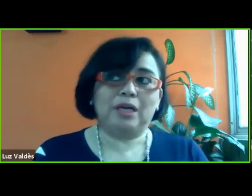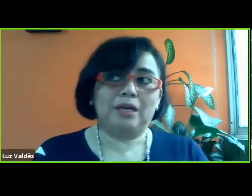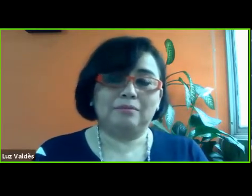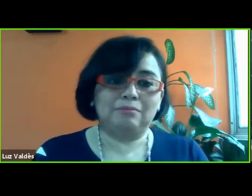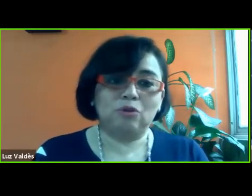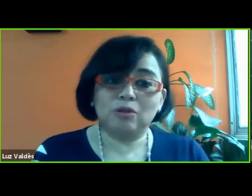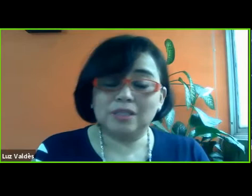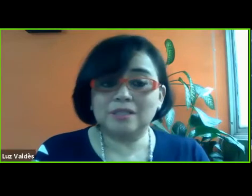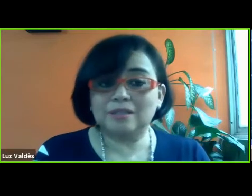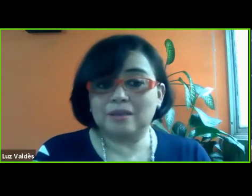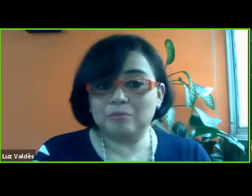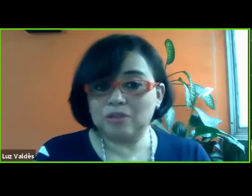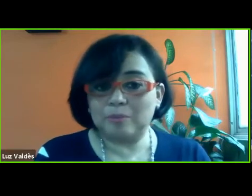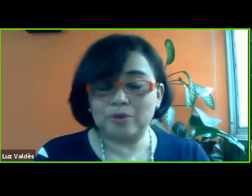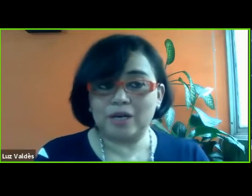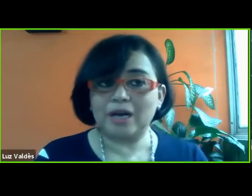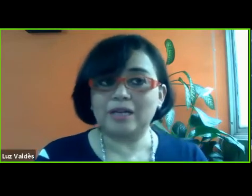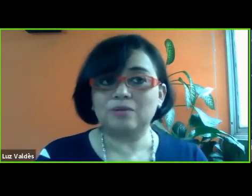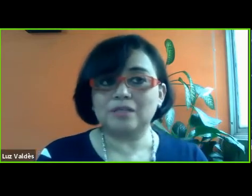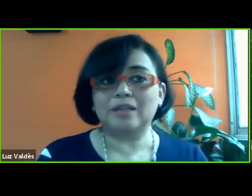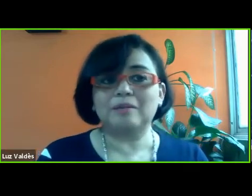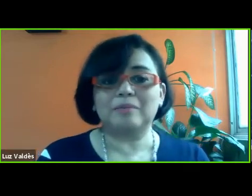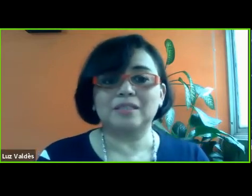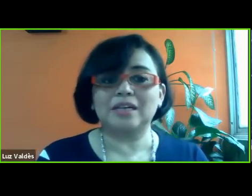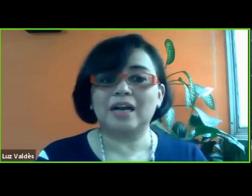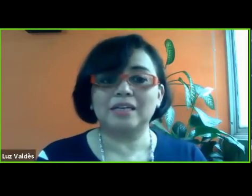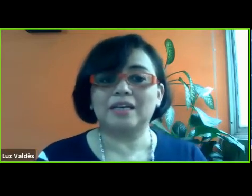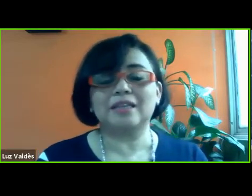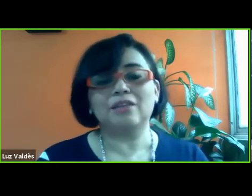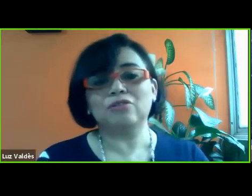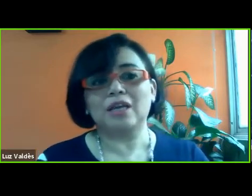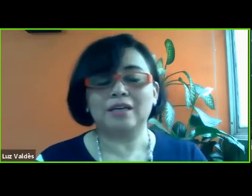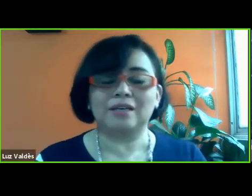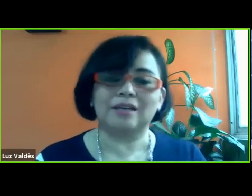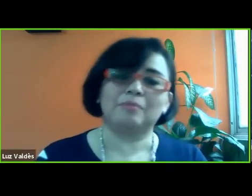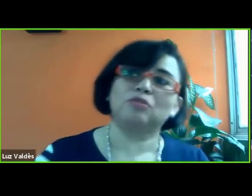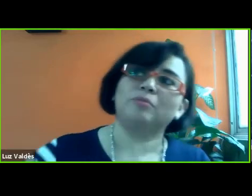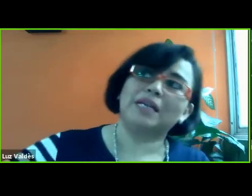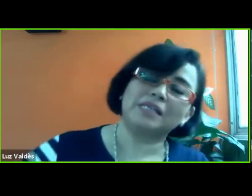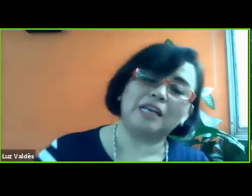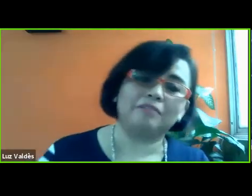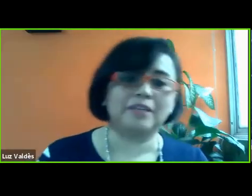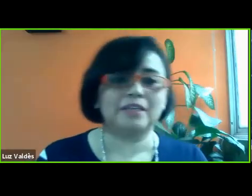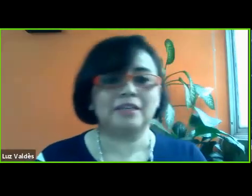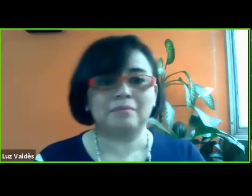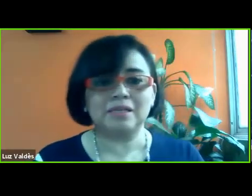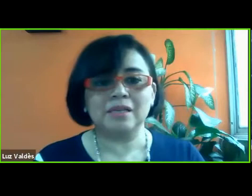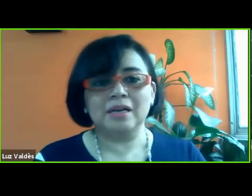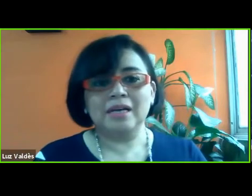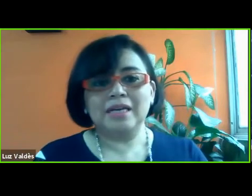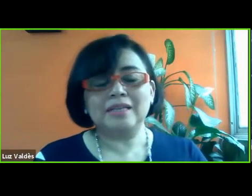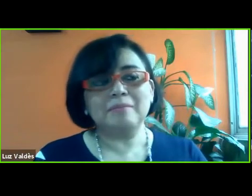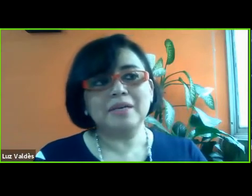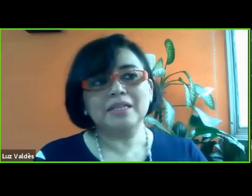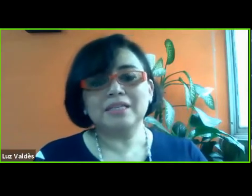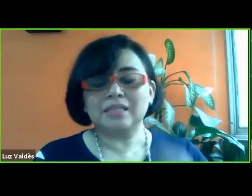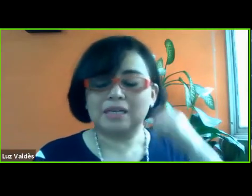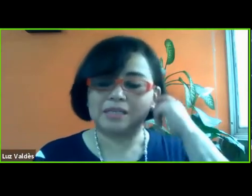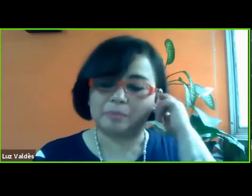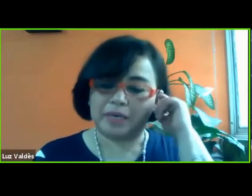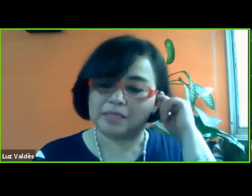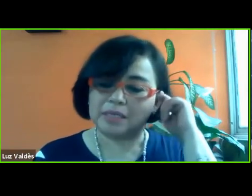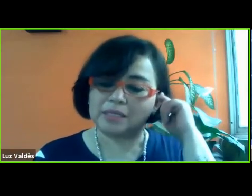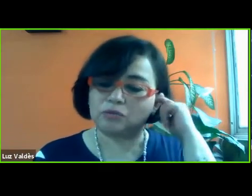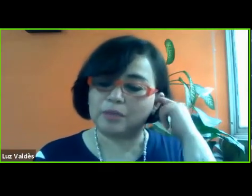porque todos necesitamos apoyar y no es nada más llegar y ya te doné y ya me tomé la selfie y demás. Y también en